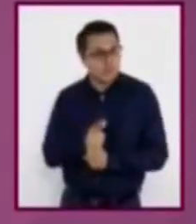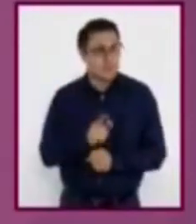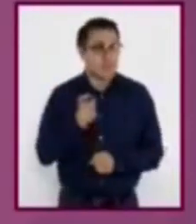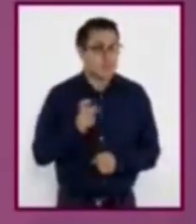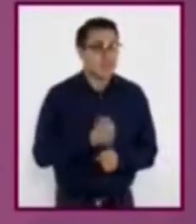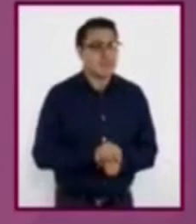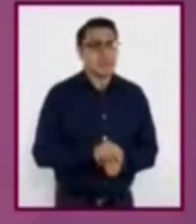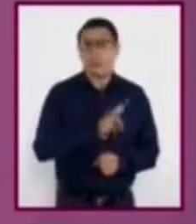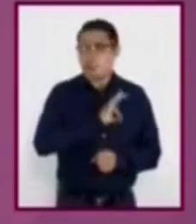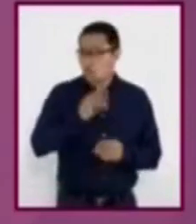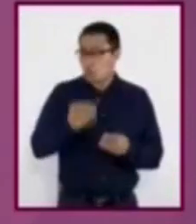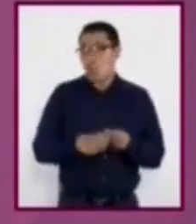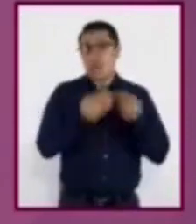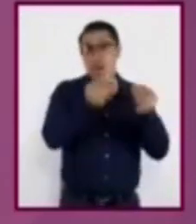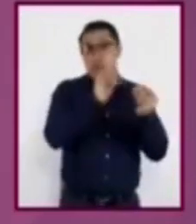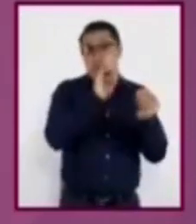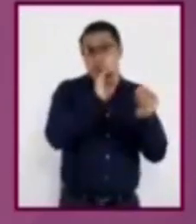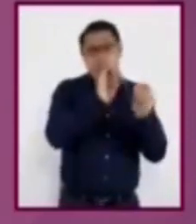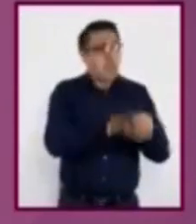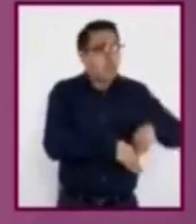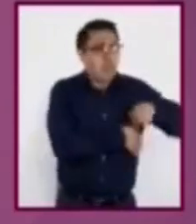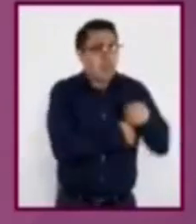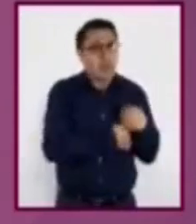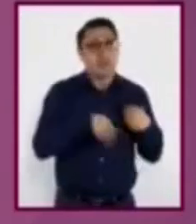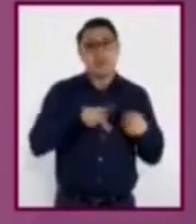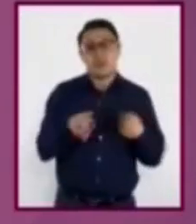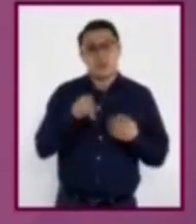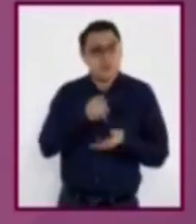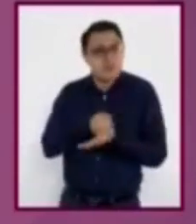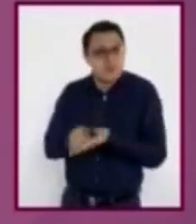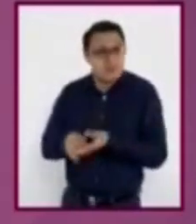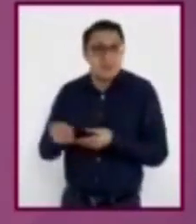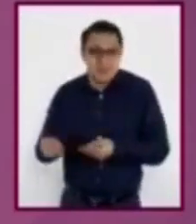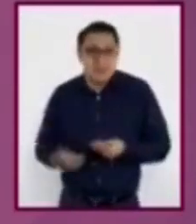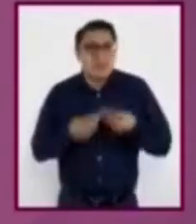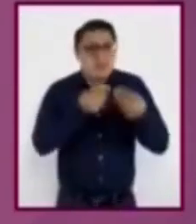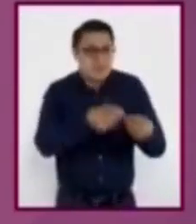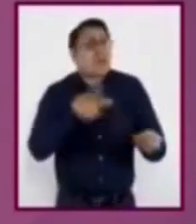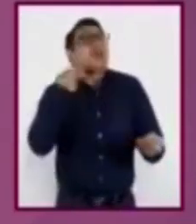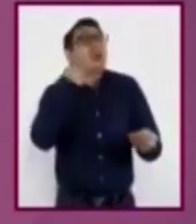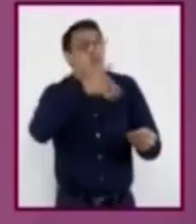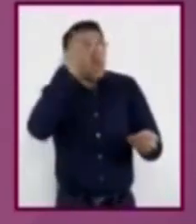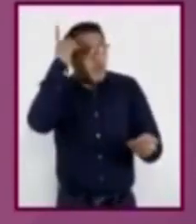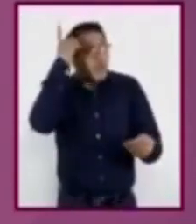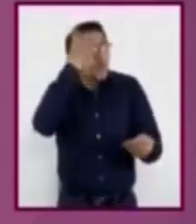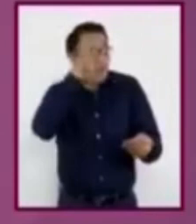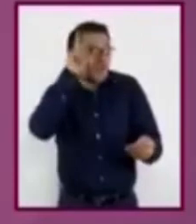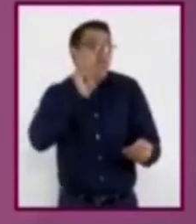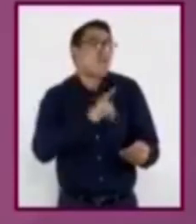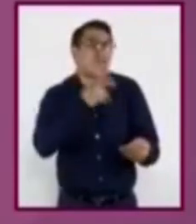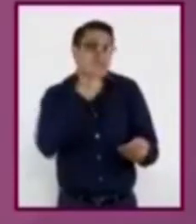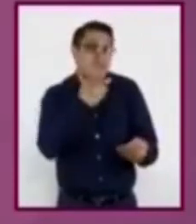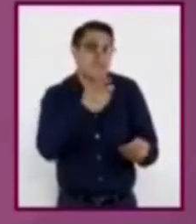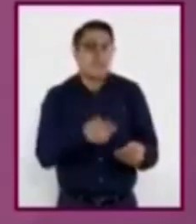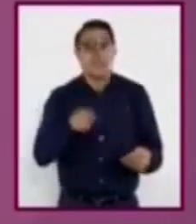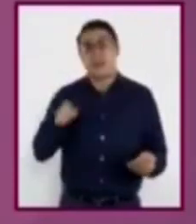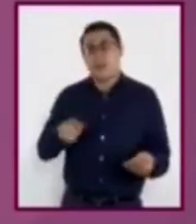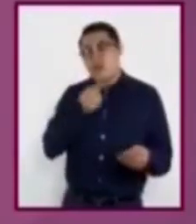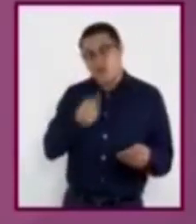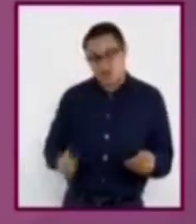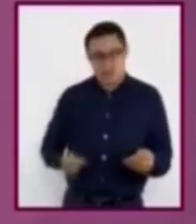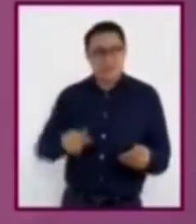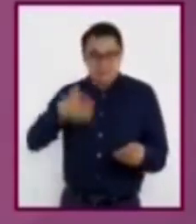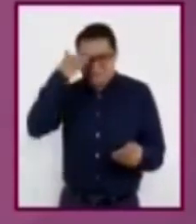Puede devolvérselo o quedárselo, pero él decide dárselo porque a quien le pertenece es a la señora y él lo sabe.